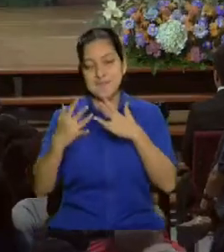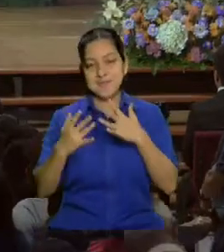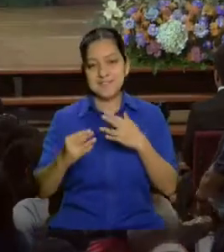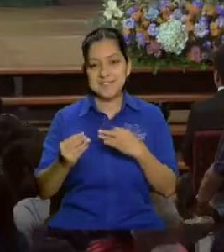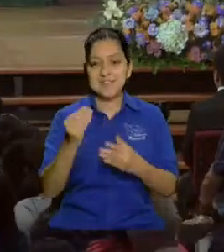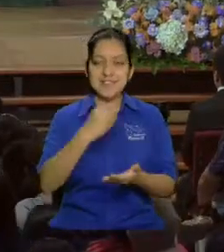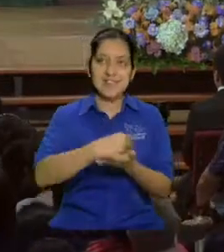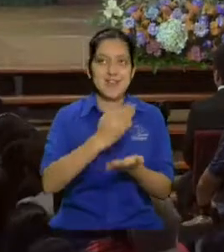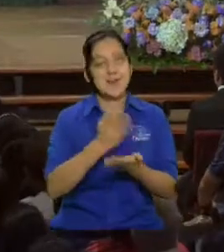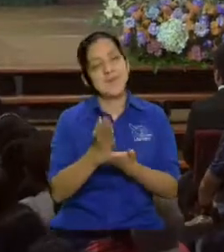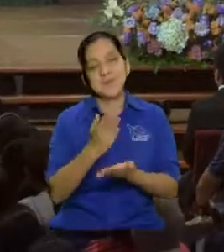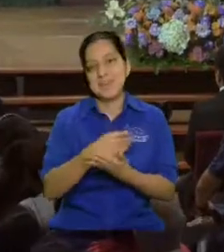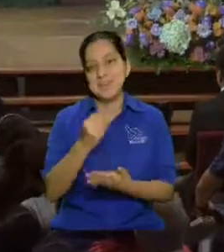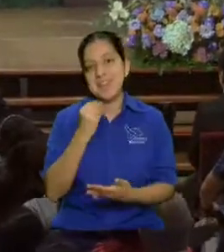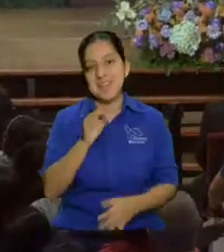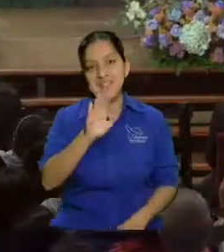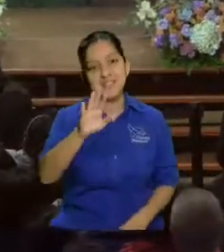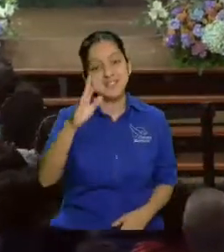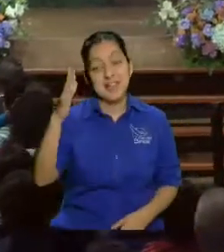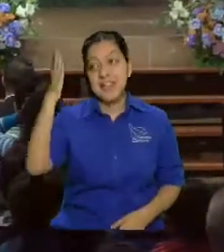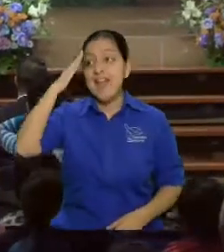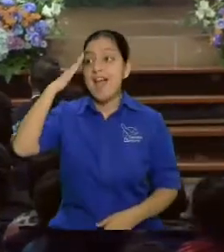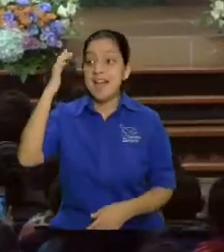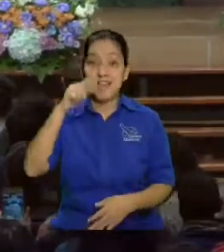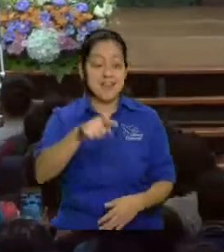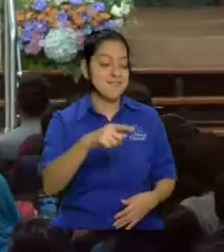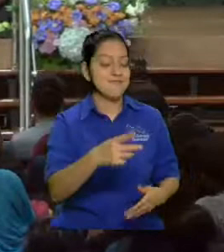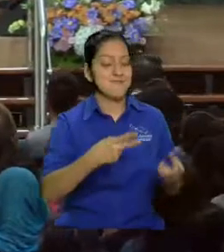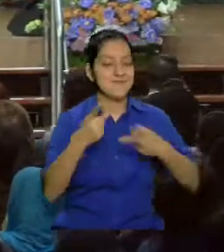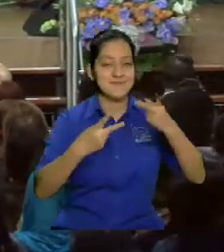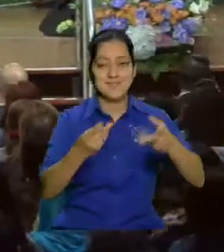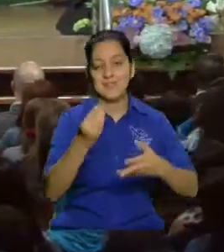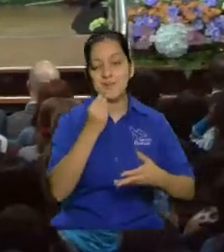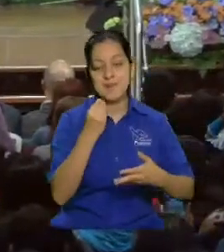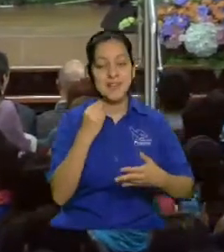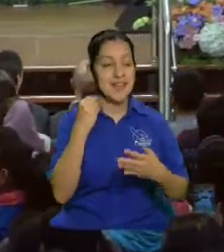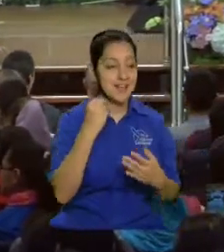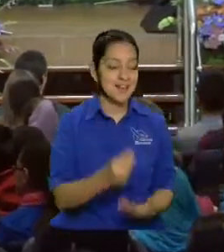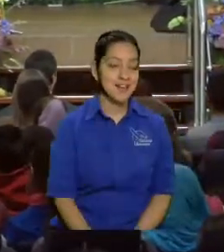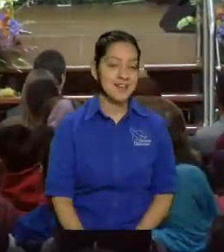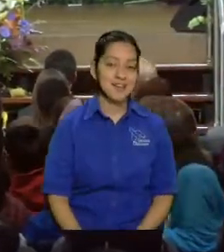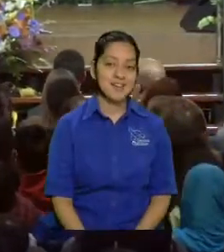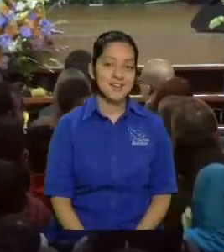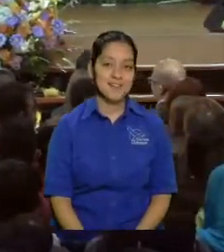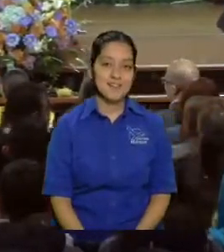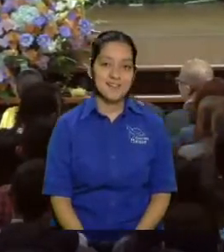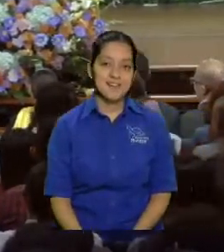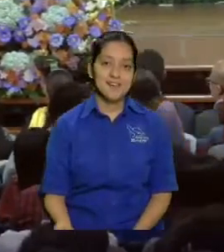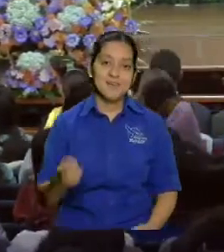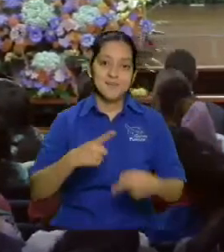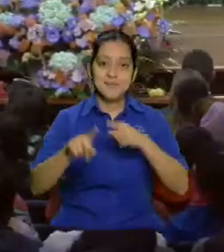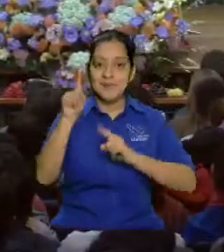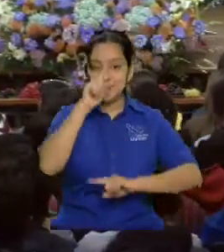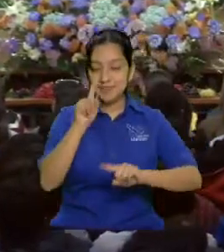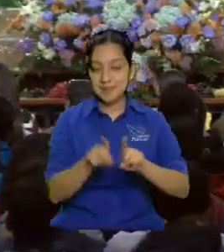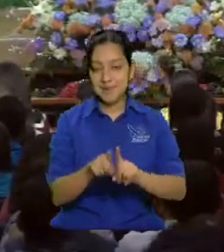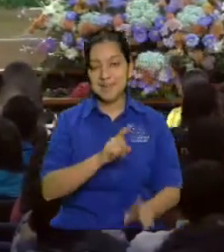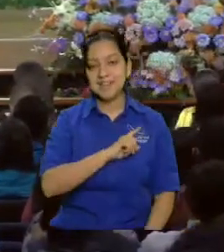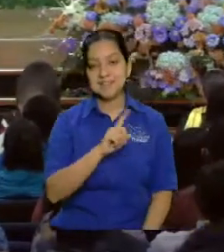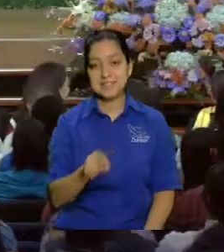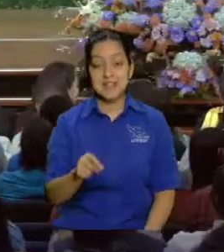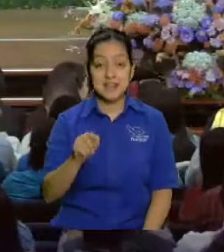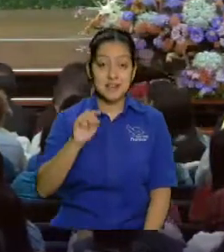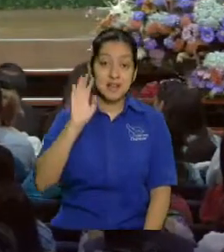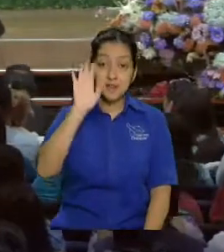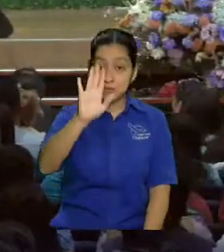y dice por aquí ven carne asada por aquí ven carne asada bueno también están con sus